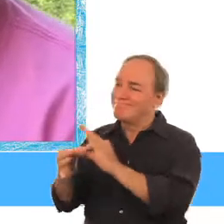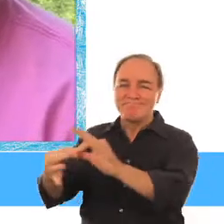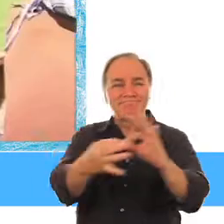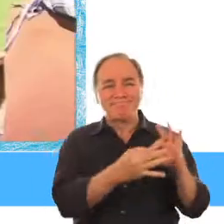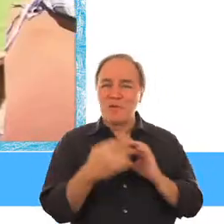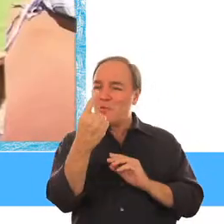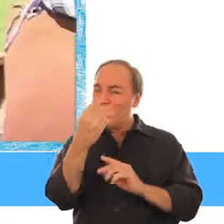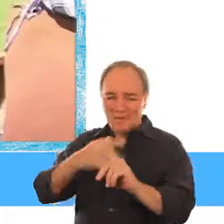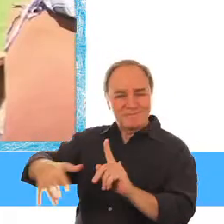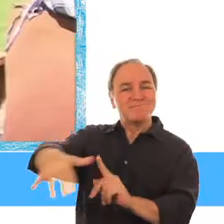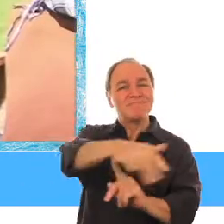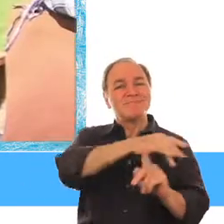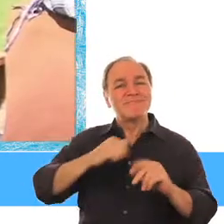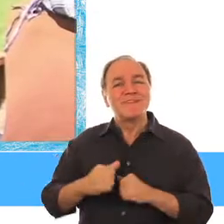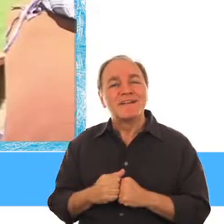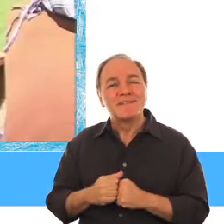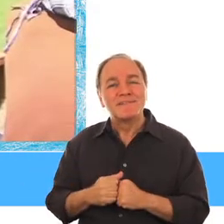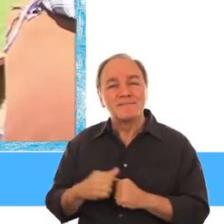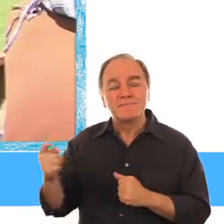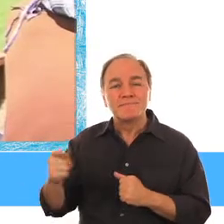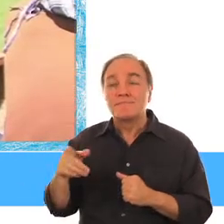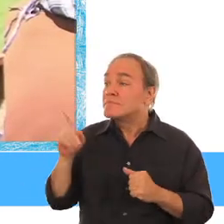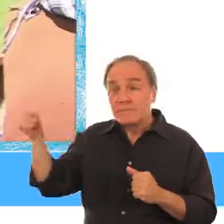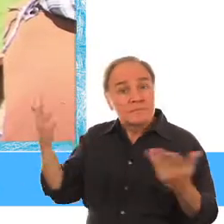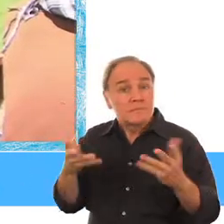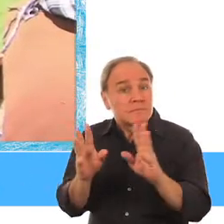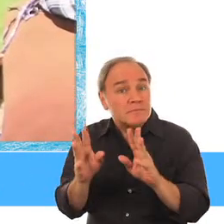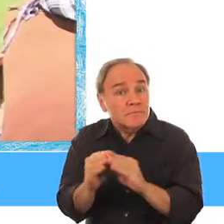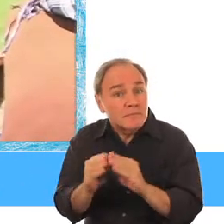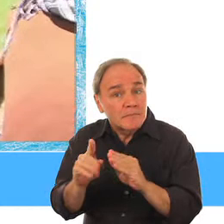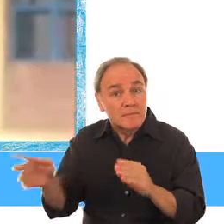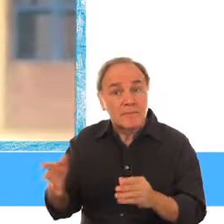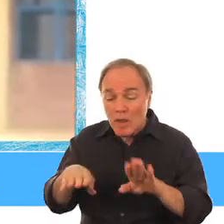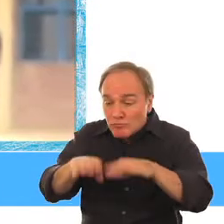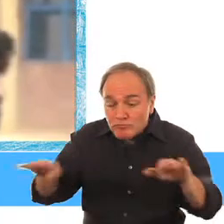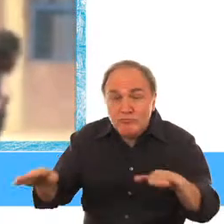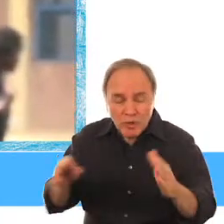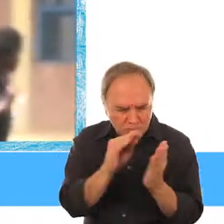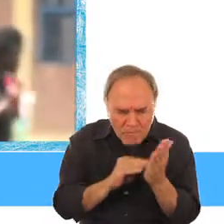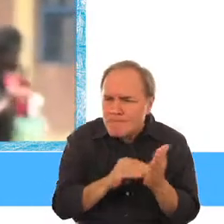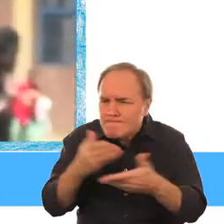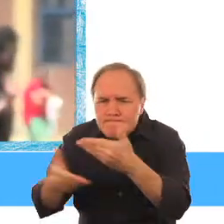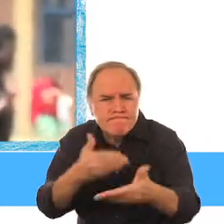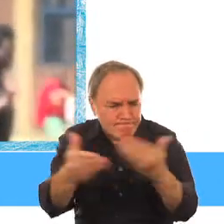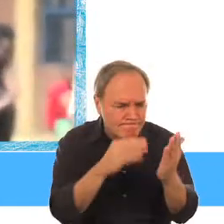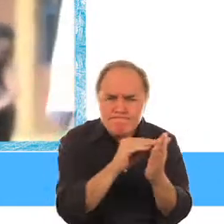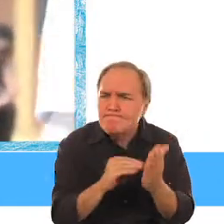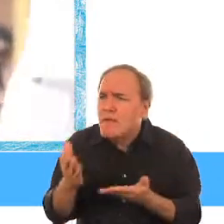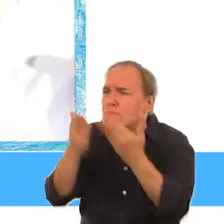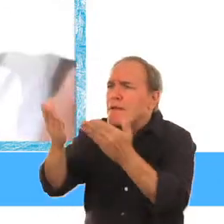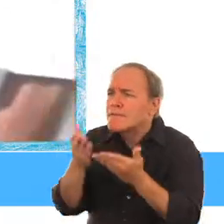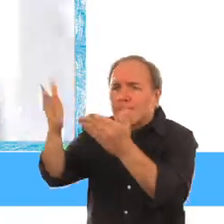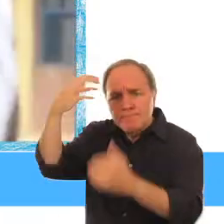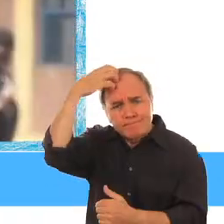ruandesa A partir de estas reuniones Los niños presentan recomendaciones a los ministros, gobernadores y alcaldes en la cumbre